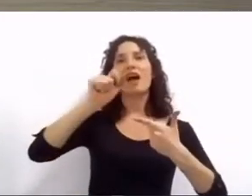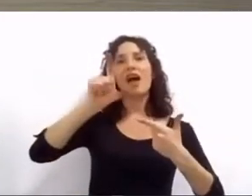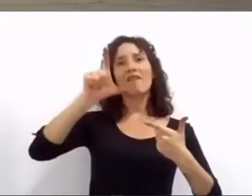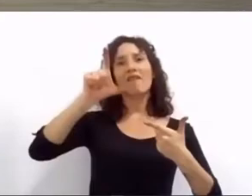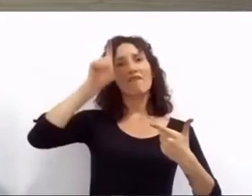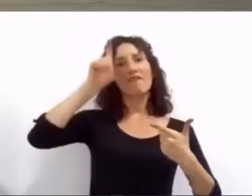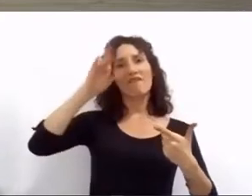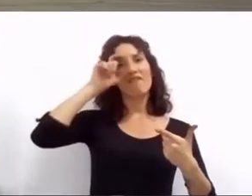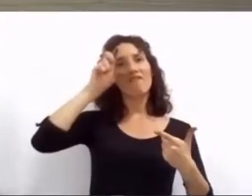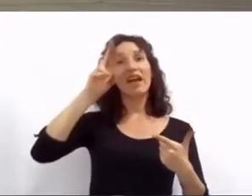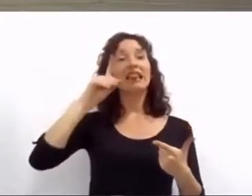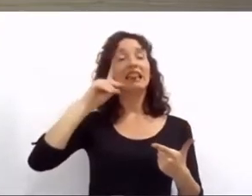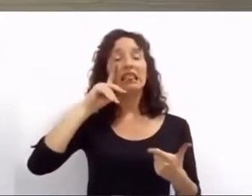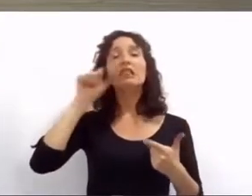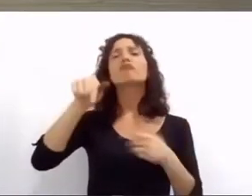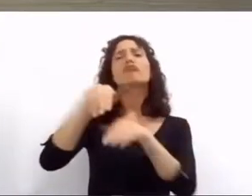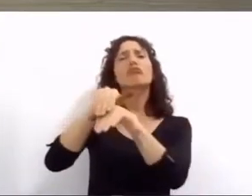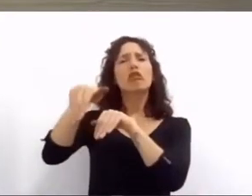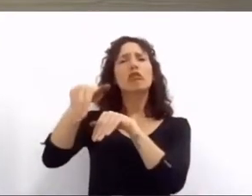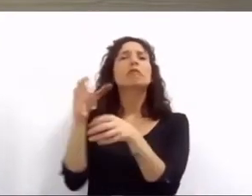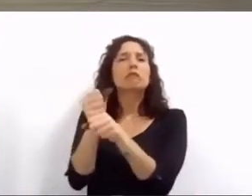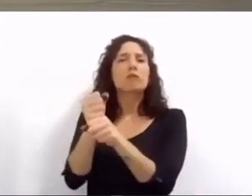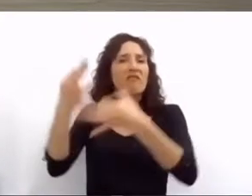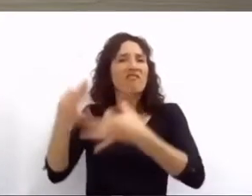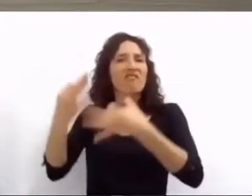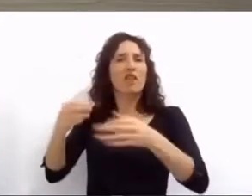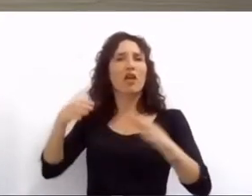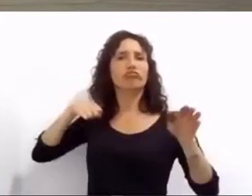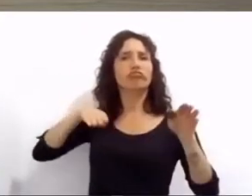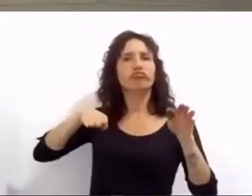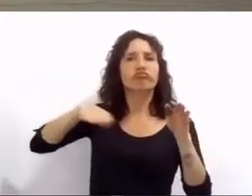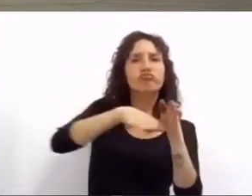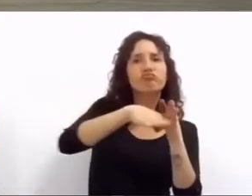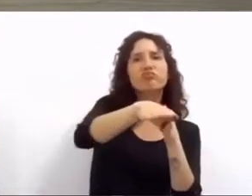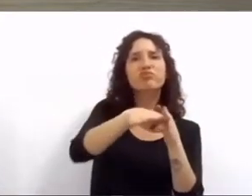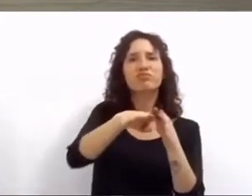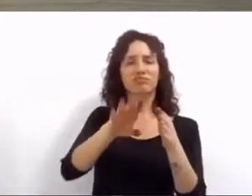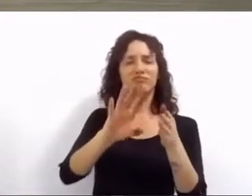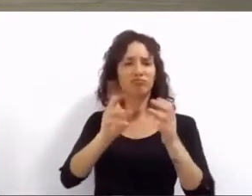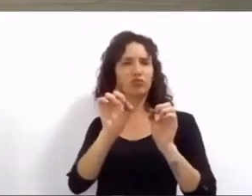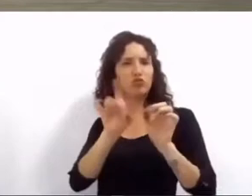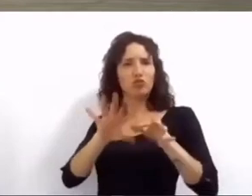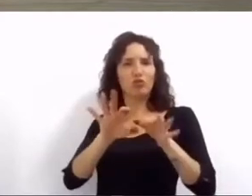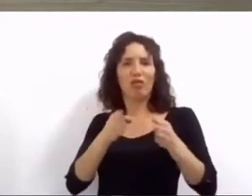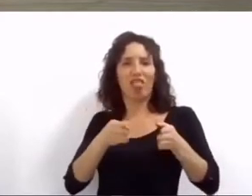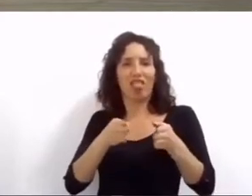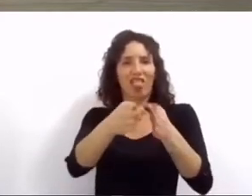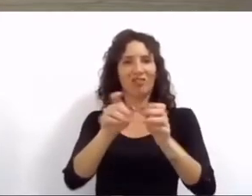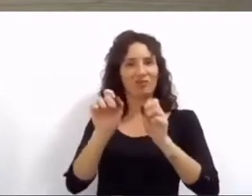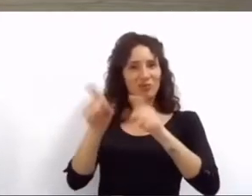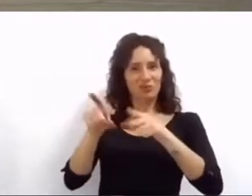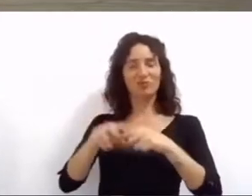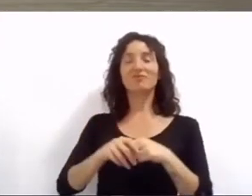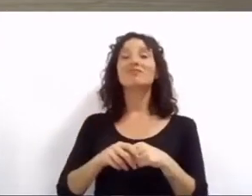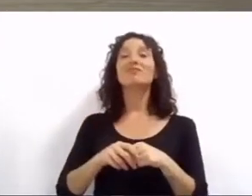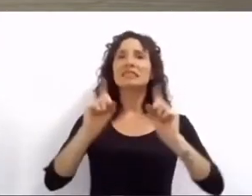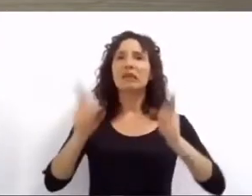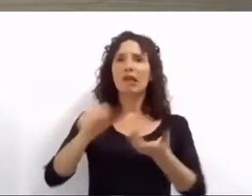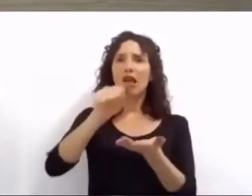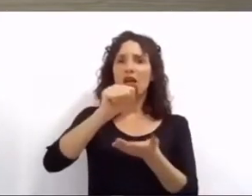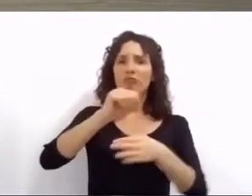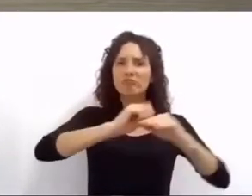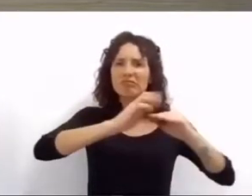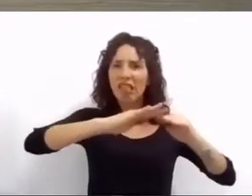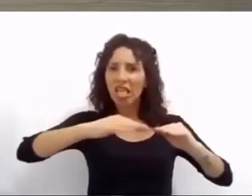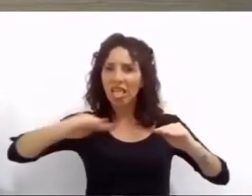transporte público. Arreglamos paradas de colectivos y las hicimos de hormigón para que sea más resistente. Pero no alcanza. En